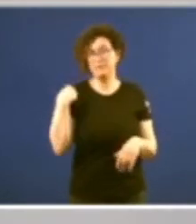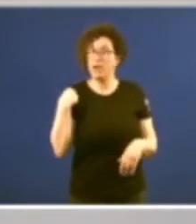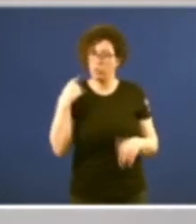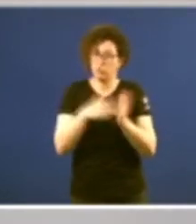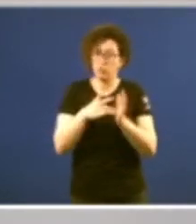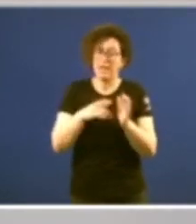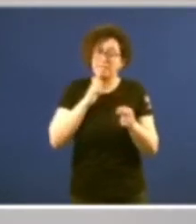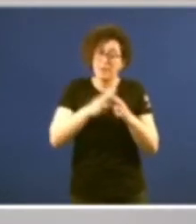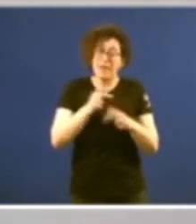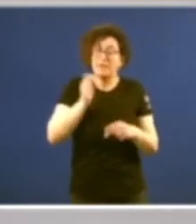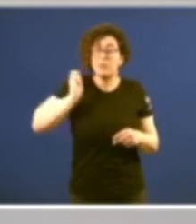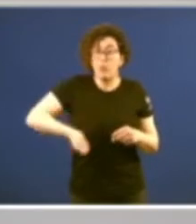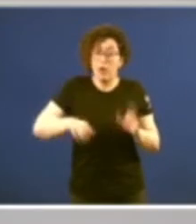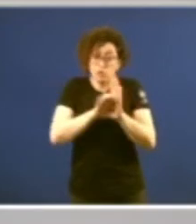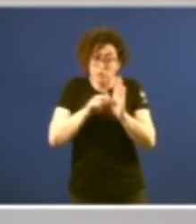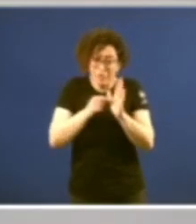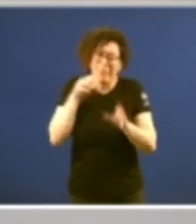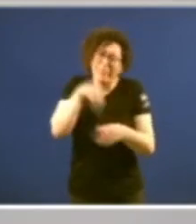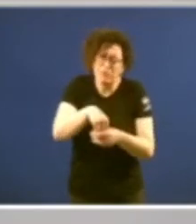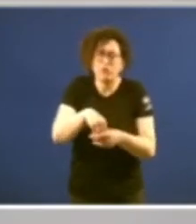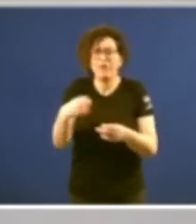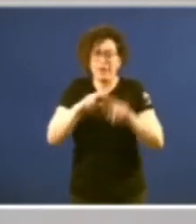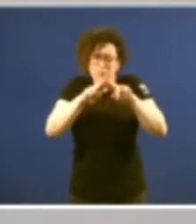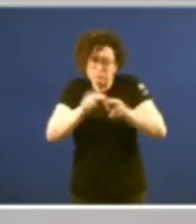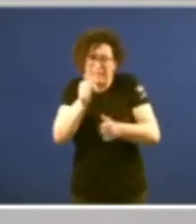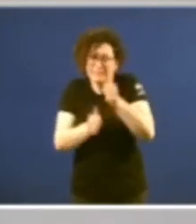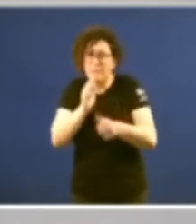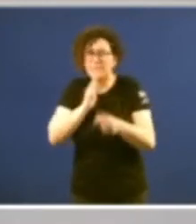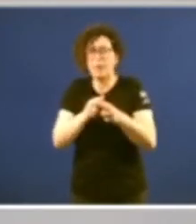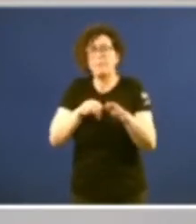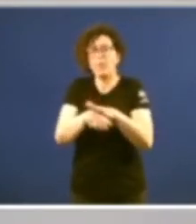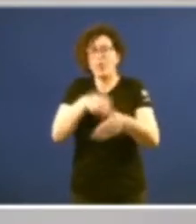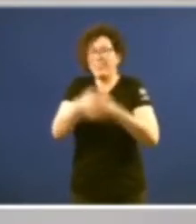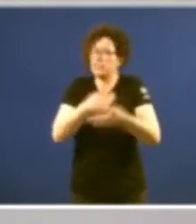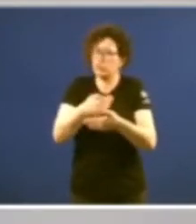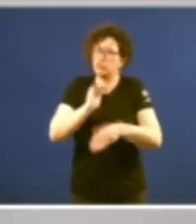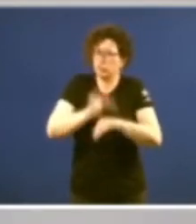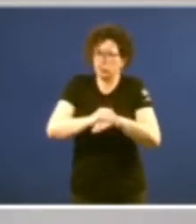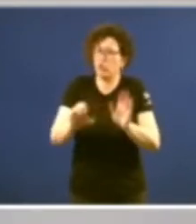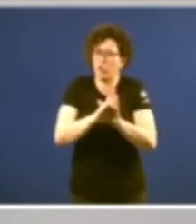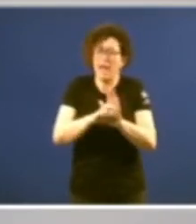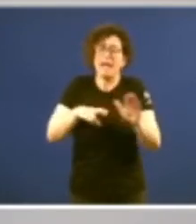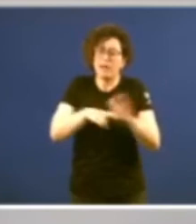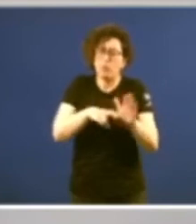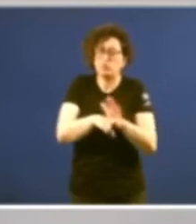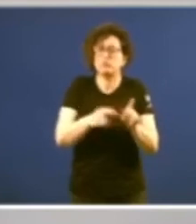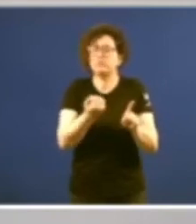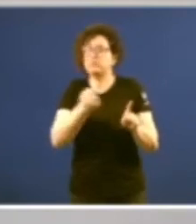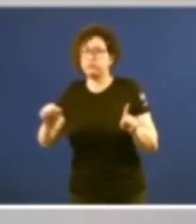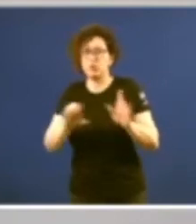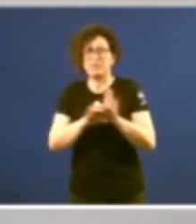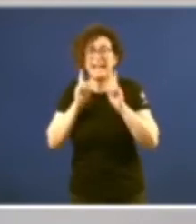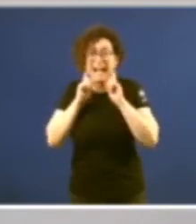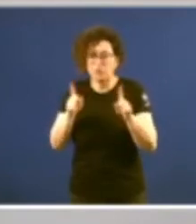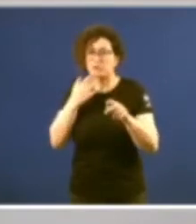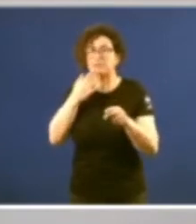constitucional que se adentra en o examen dos procesos constitucionales, dos recursos de inconstitucionalidade cando